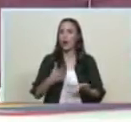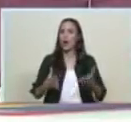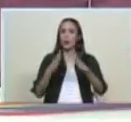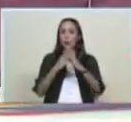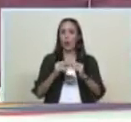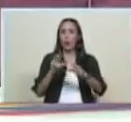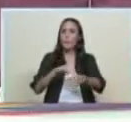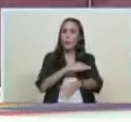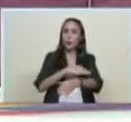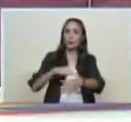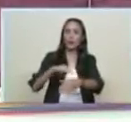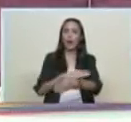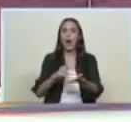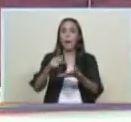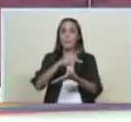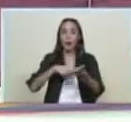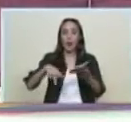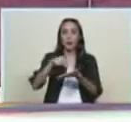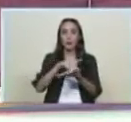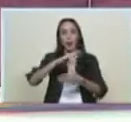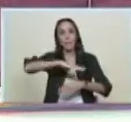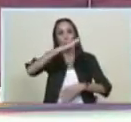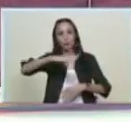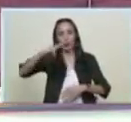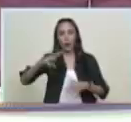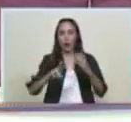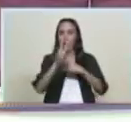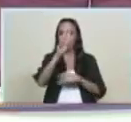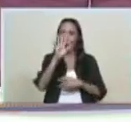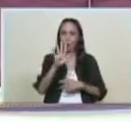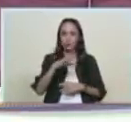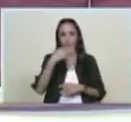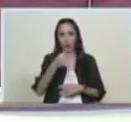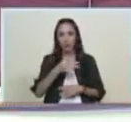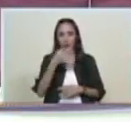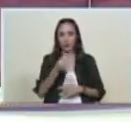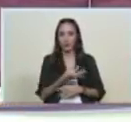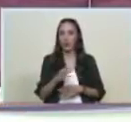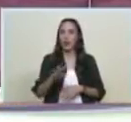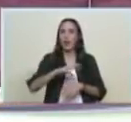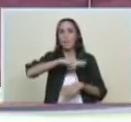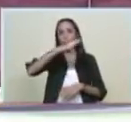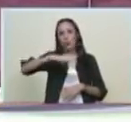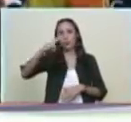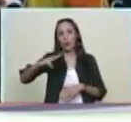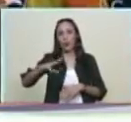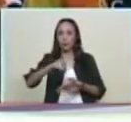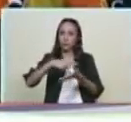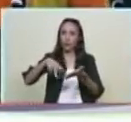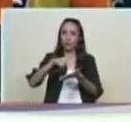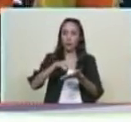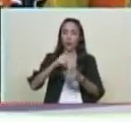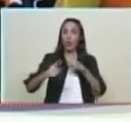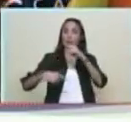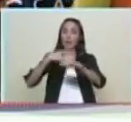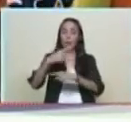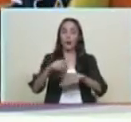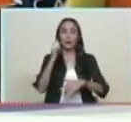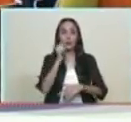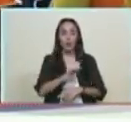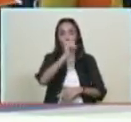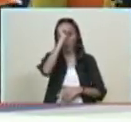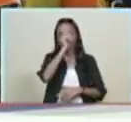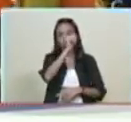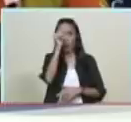en la Plaza de los Museos a partir de las 2 de la tarde bueno hay actividades culturales ahí vamos a tener música y luego arranca sábado, domingo, lunes y